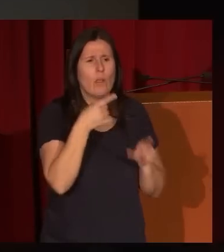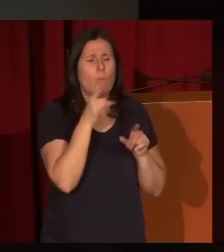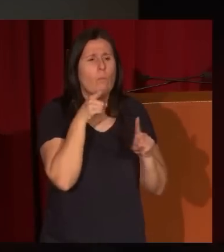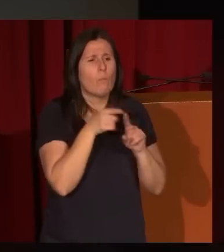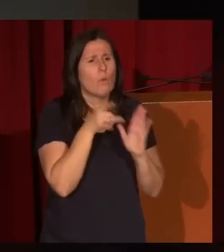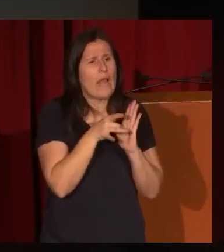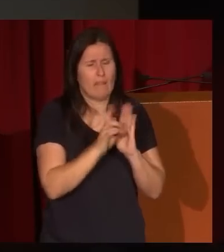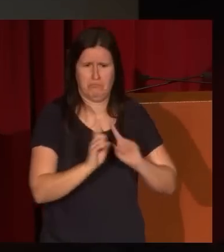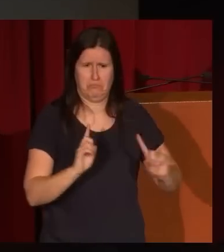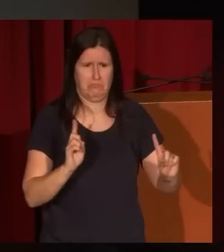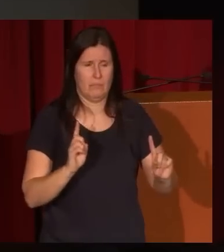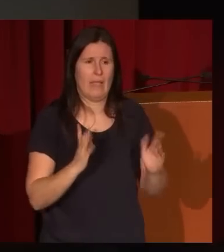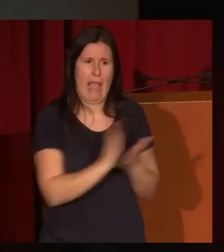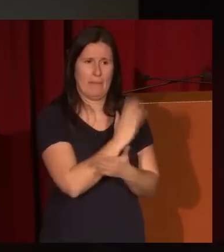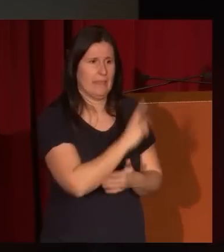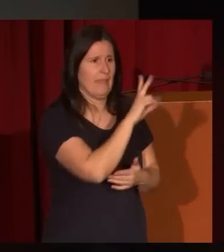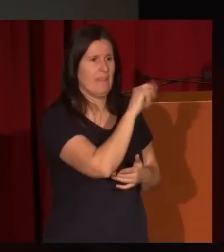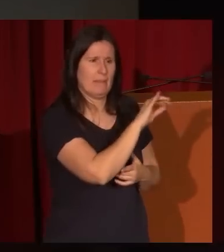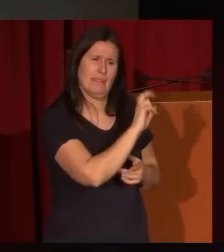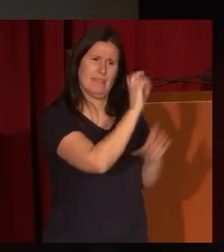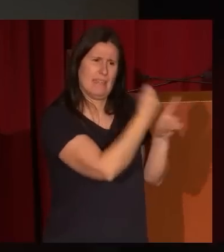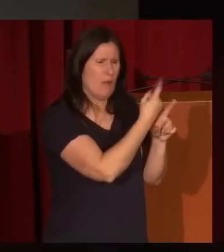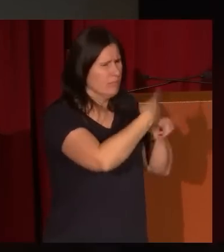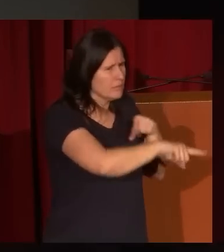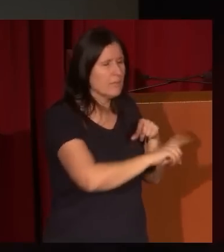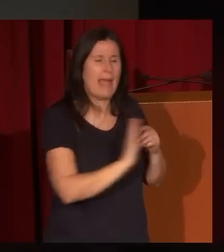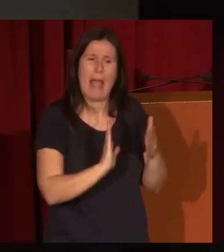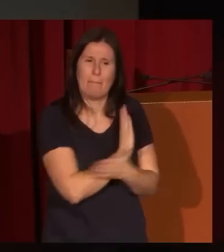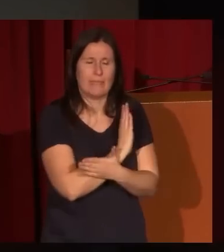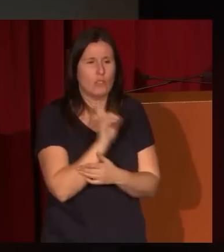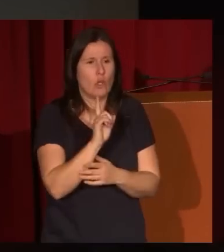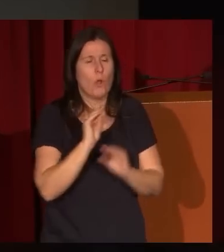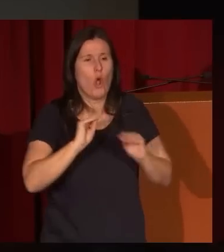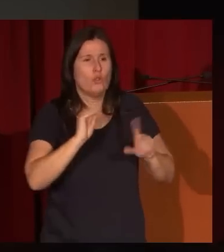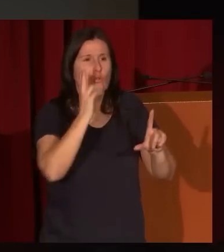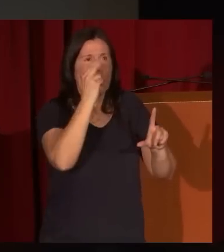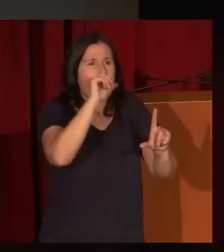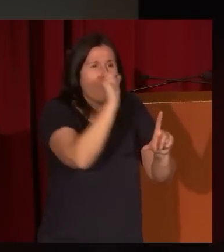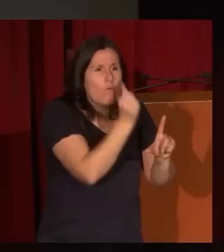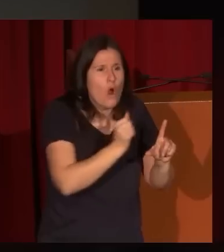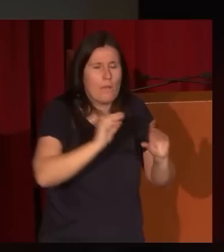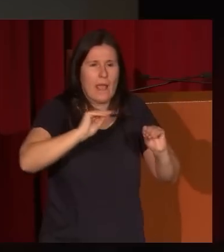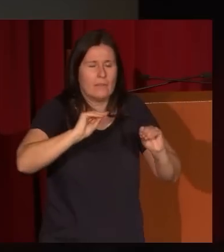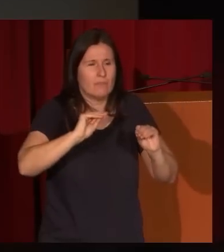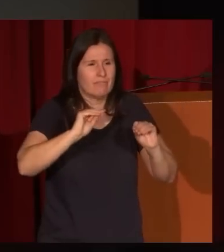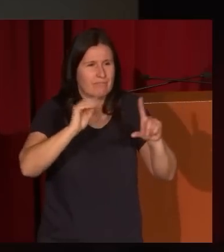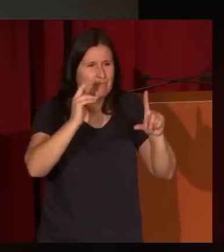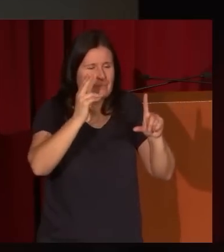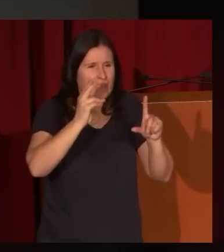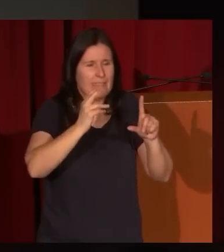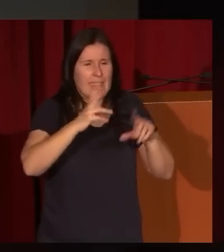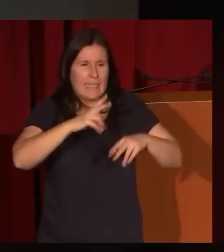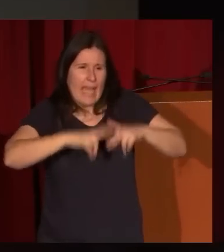aparte de que obviamente Pérez Villamil es otra cosa simplemente en su grafía en su lenguaje en el modo de desplegar las